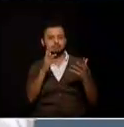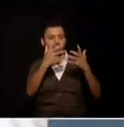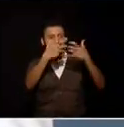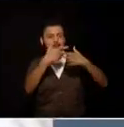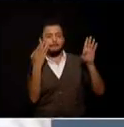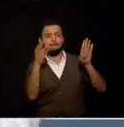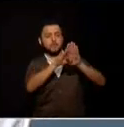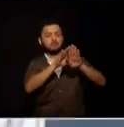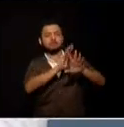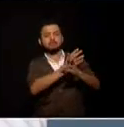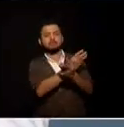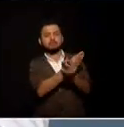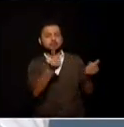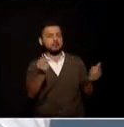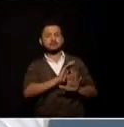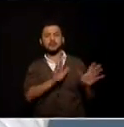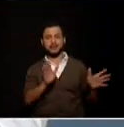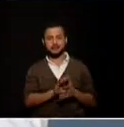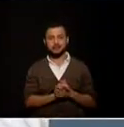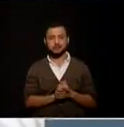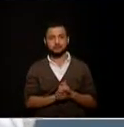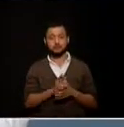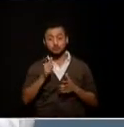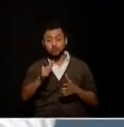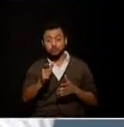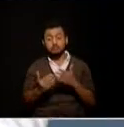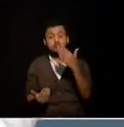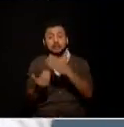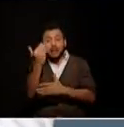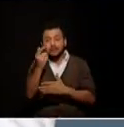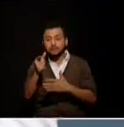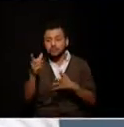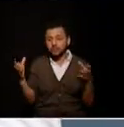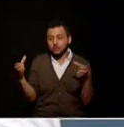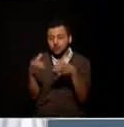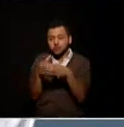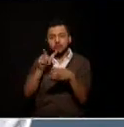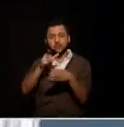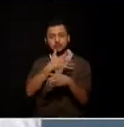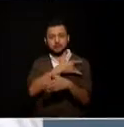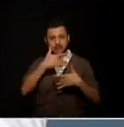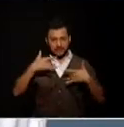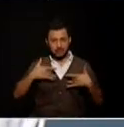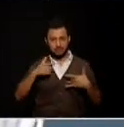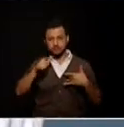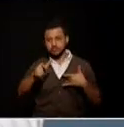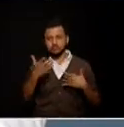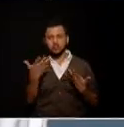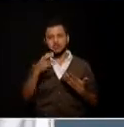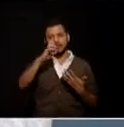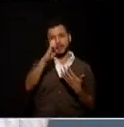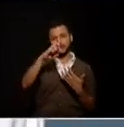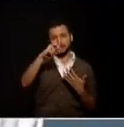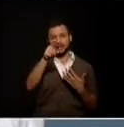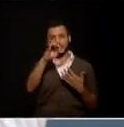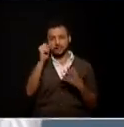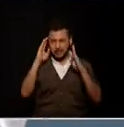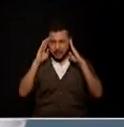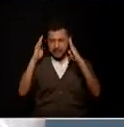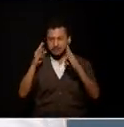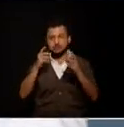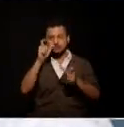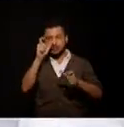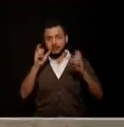que le garantice con objetividad y transparencia calidad y eficiencia al usuario del servicio de salud en